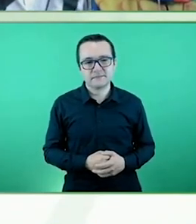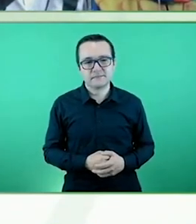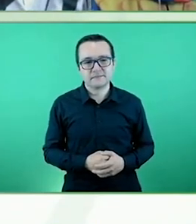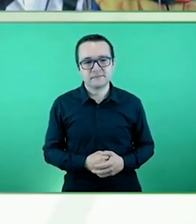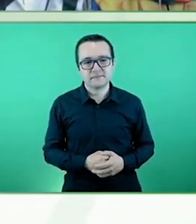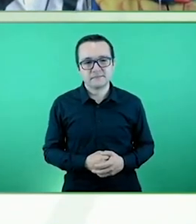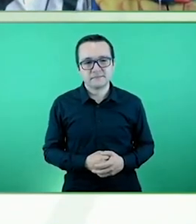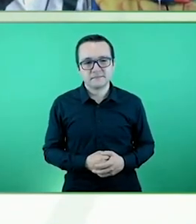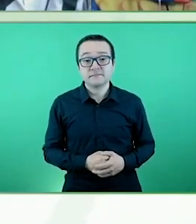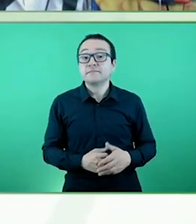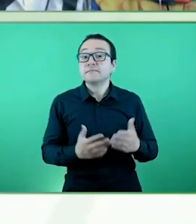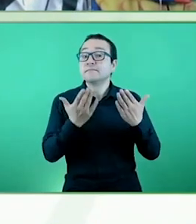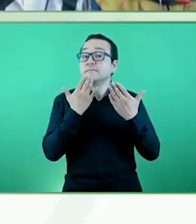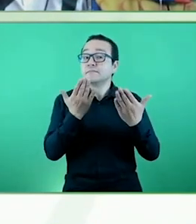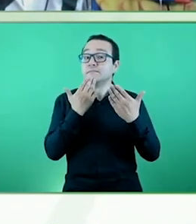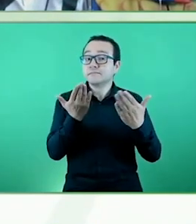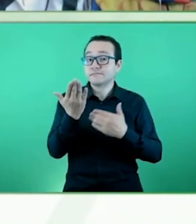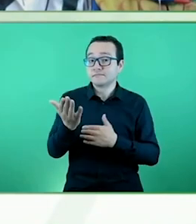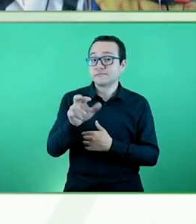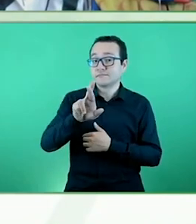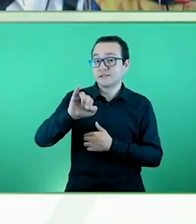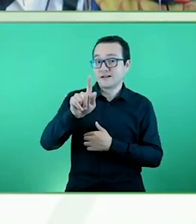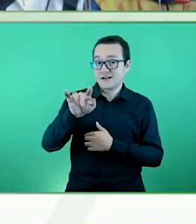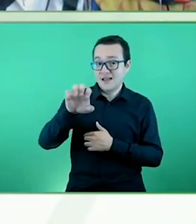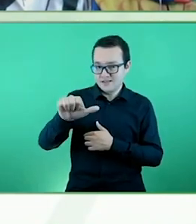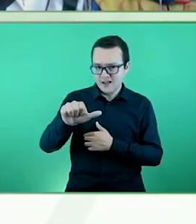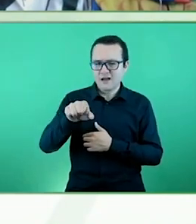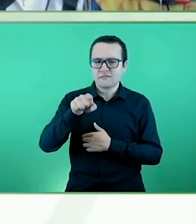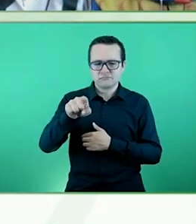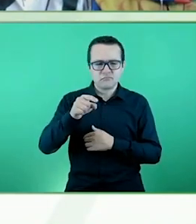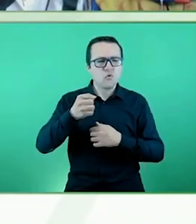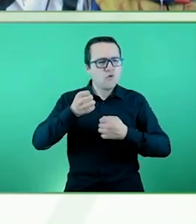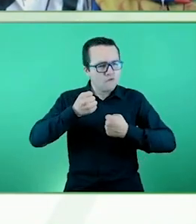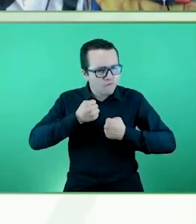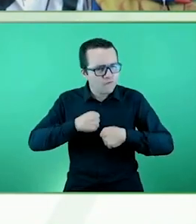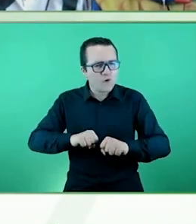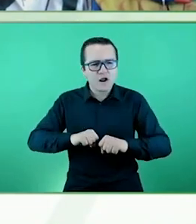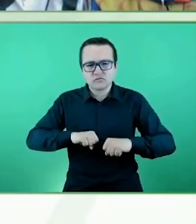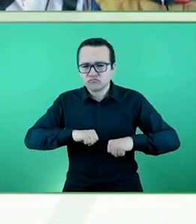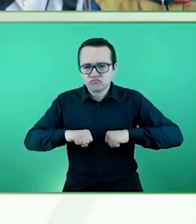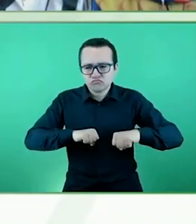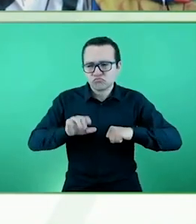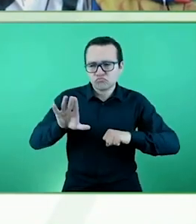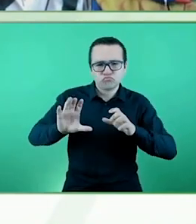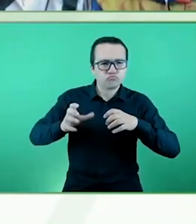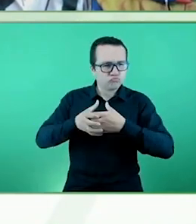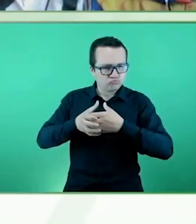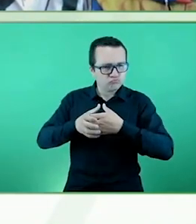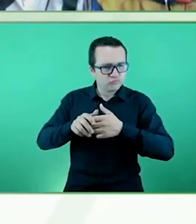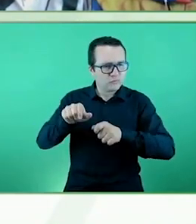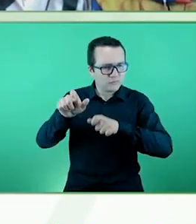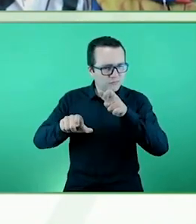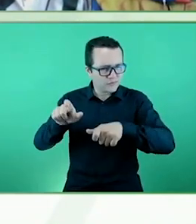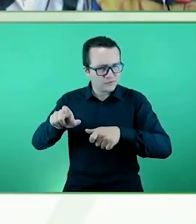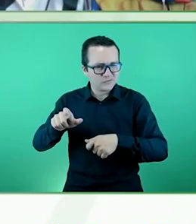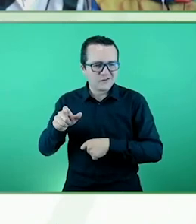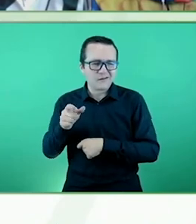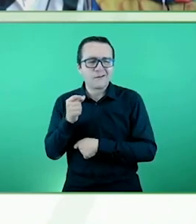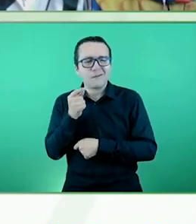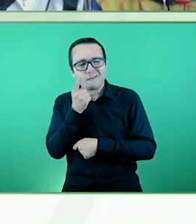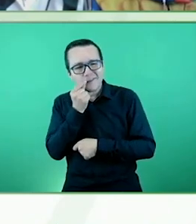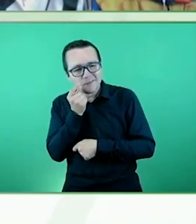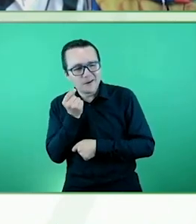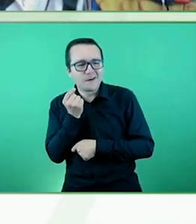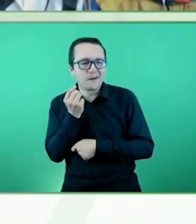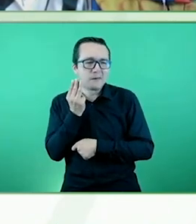Muchísimas gracias, Rita. Es un esfuerzo fenomenal el que hacen los padres de las personas con discapacidad. Yo vengo también